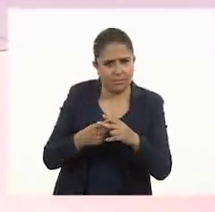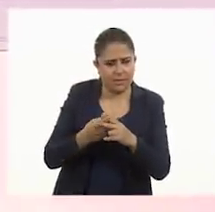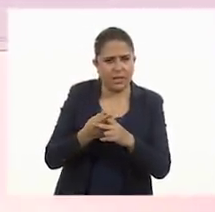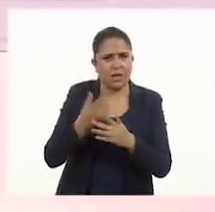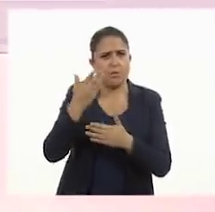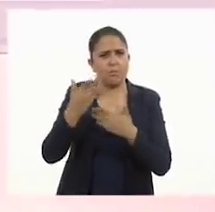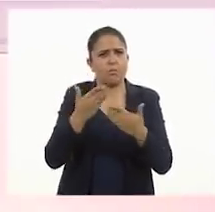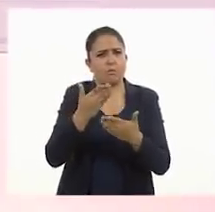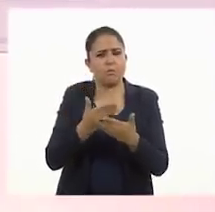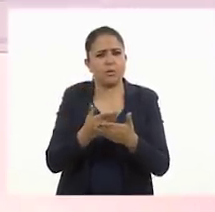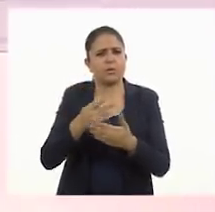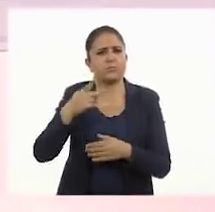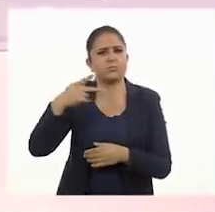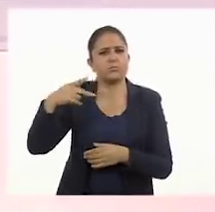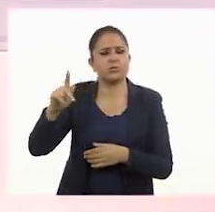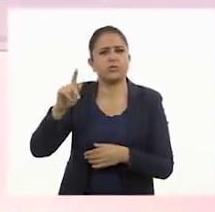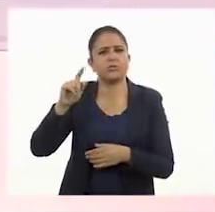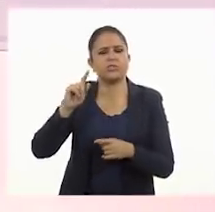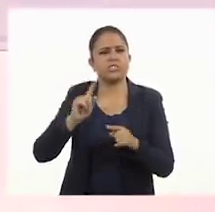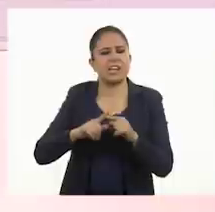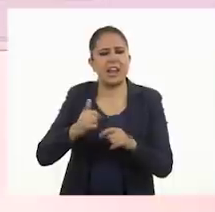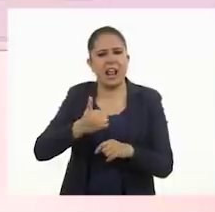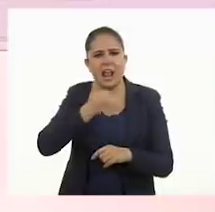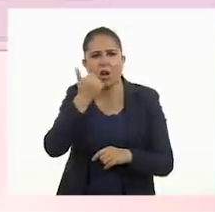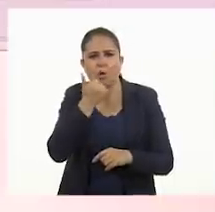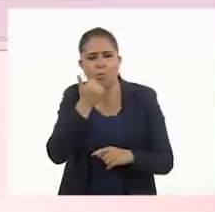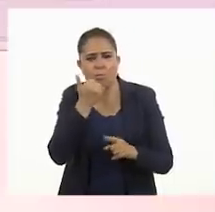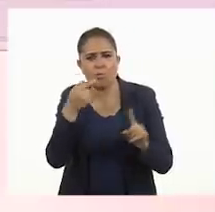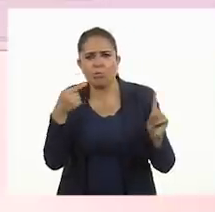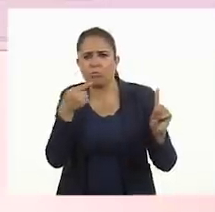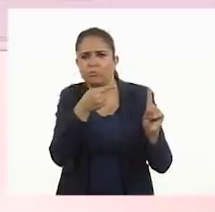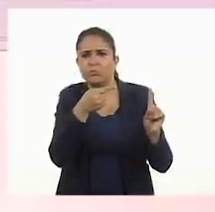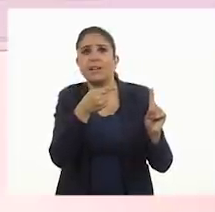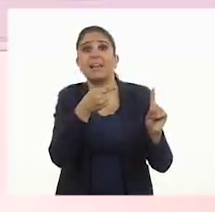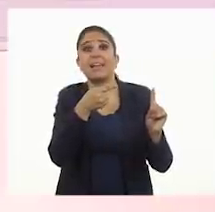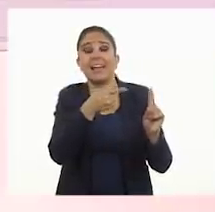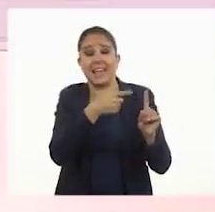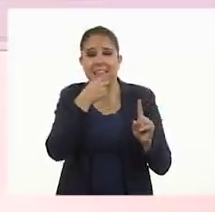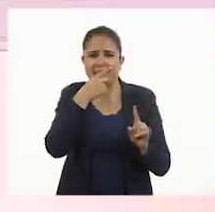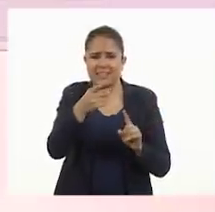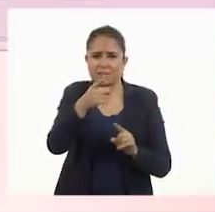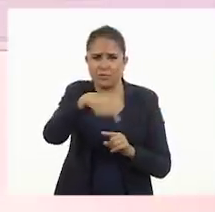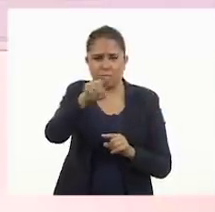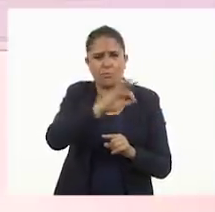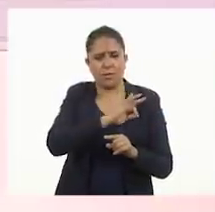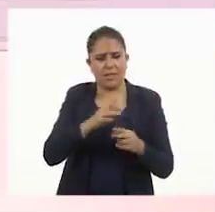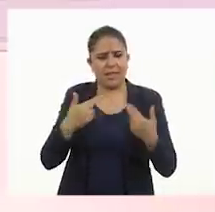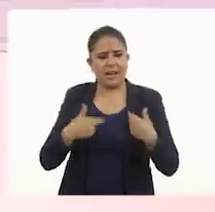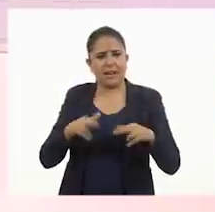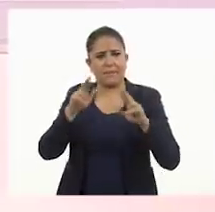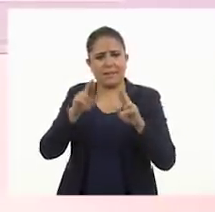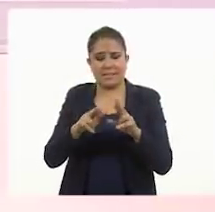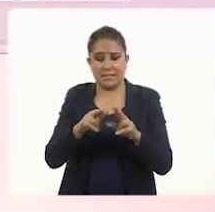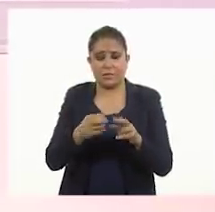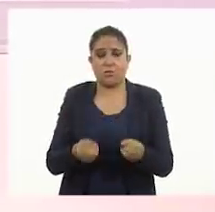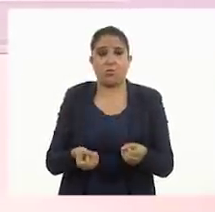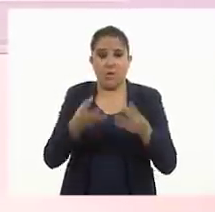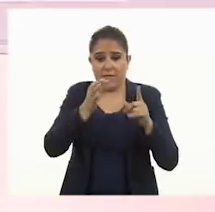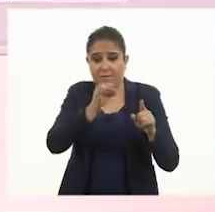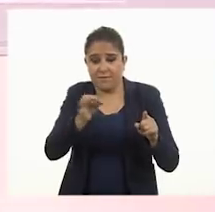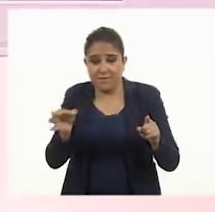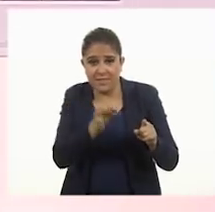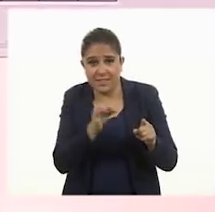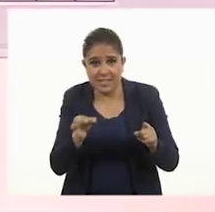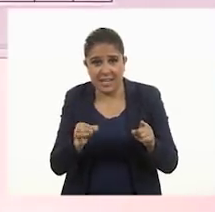propuesta de uno de nuestros niños, que él nos da la indicación de que debemos de representar la cantidad de fichas